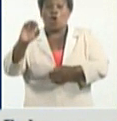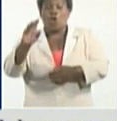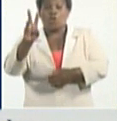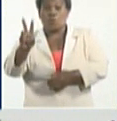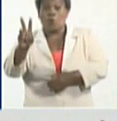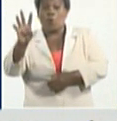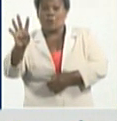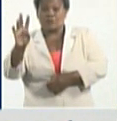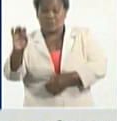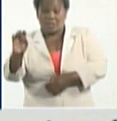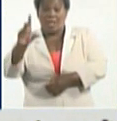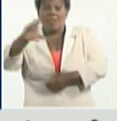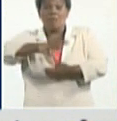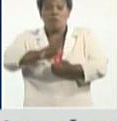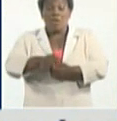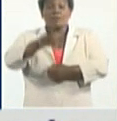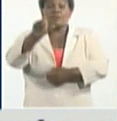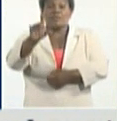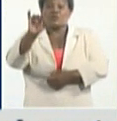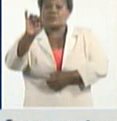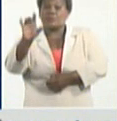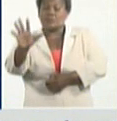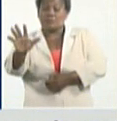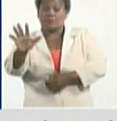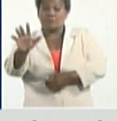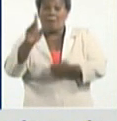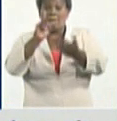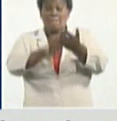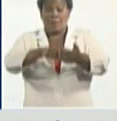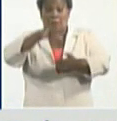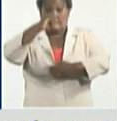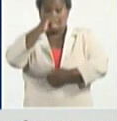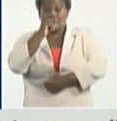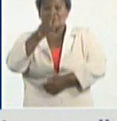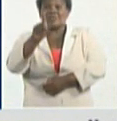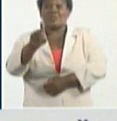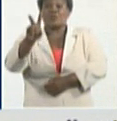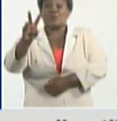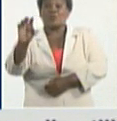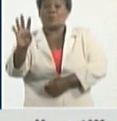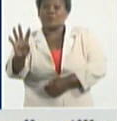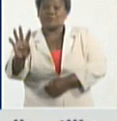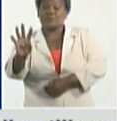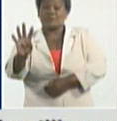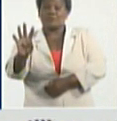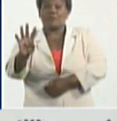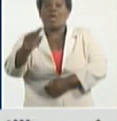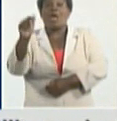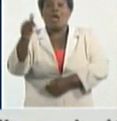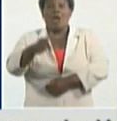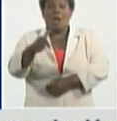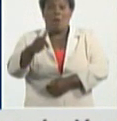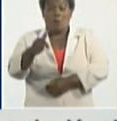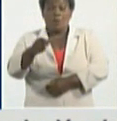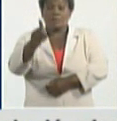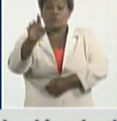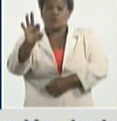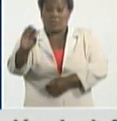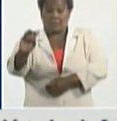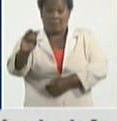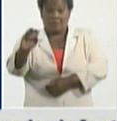Limonar 165, Pedro de Cancún 124, Agüí Grande 180,